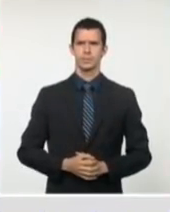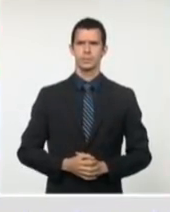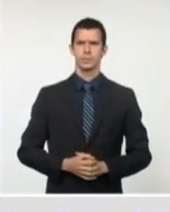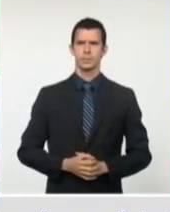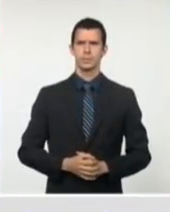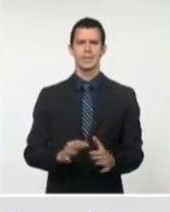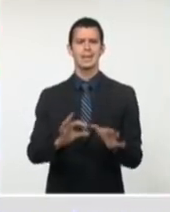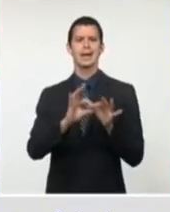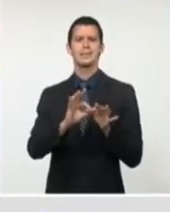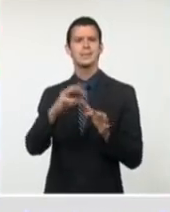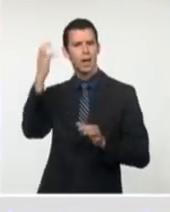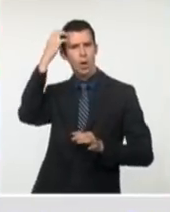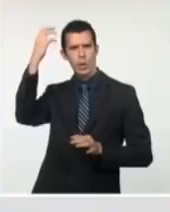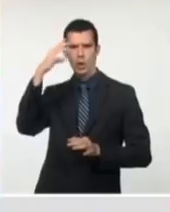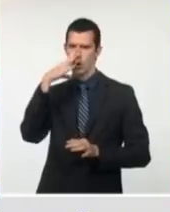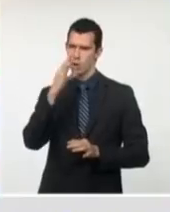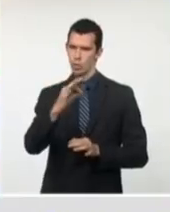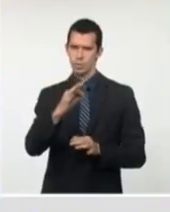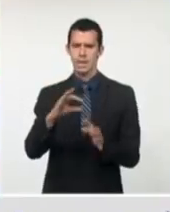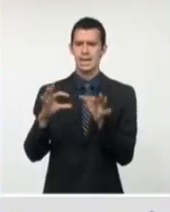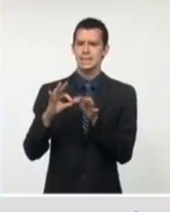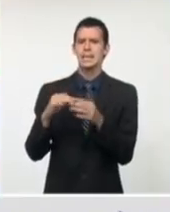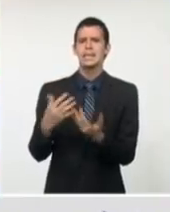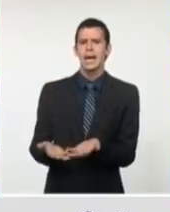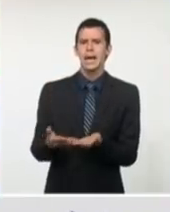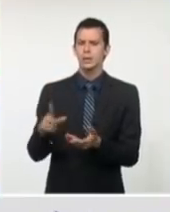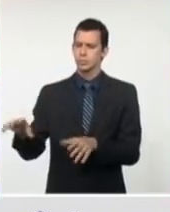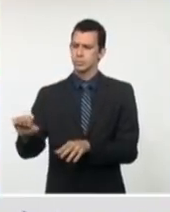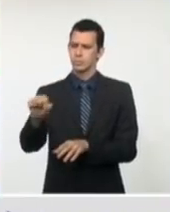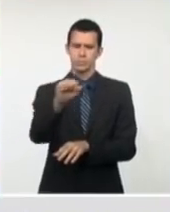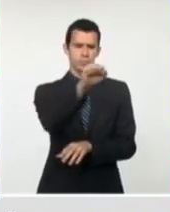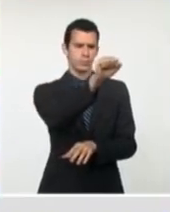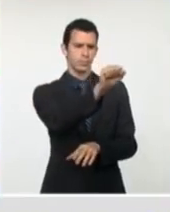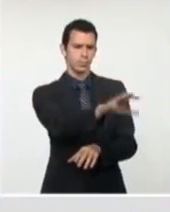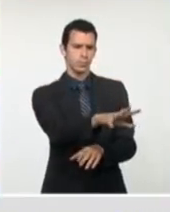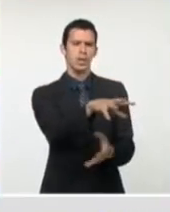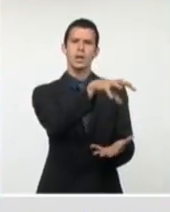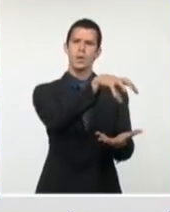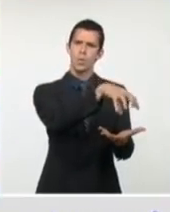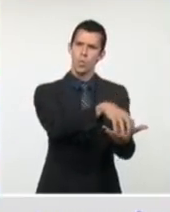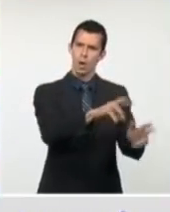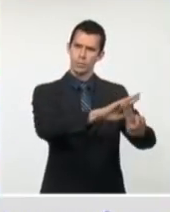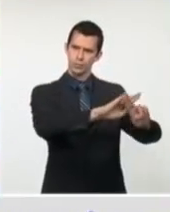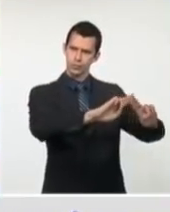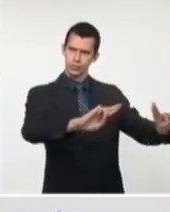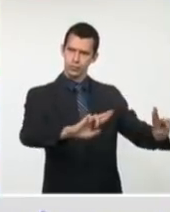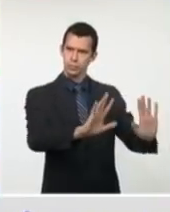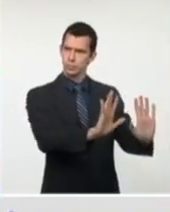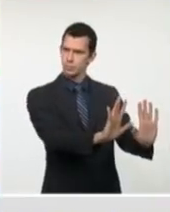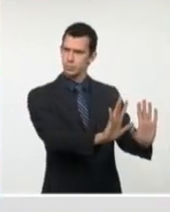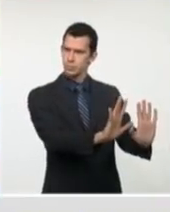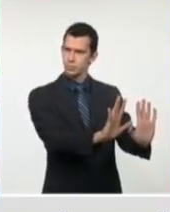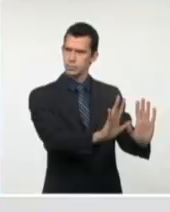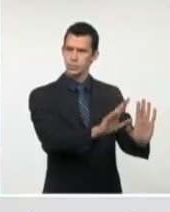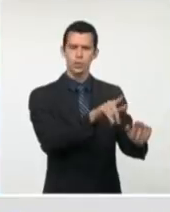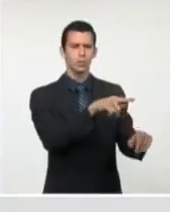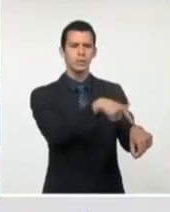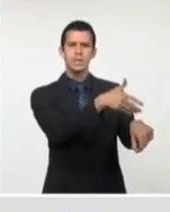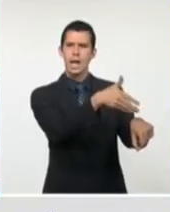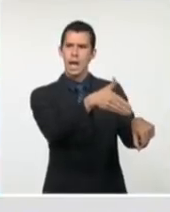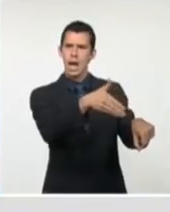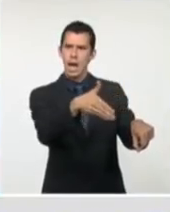vigente para el servicio de transportación que corresponda, incluido el